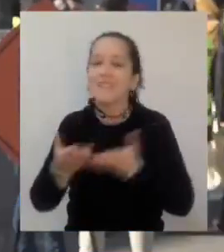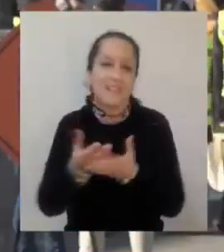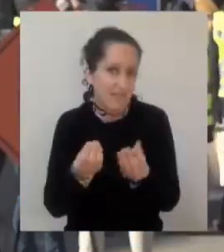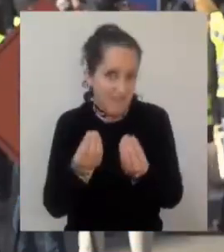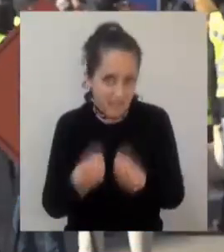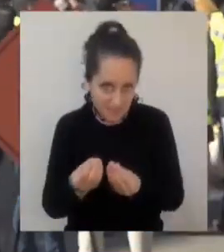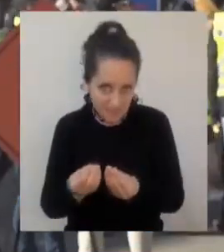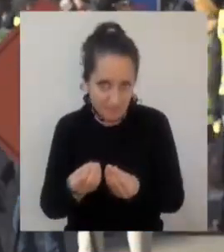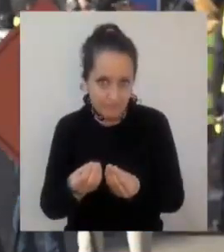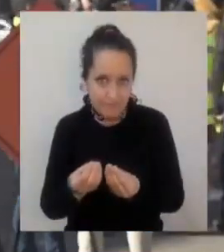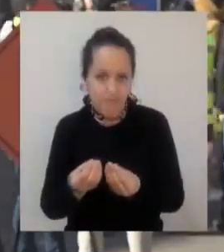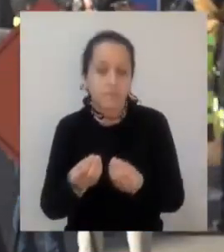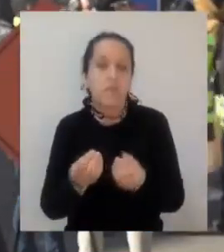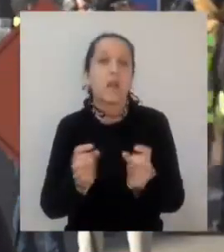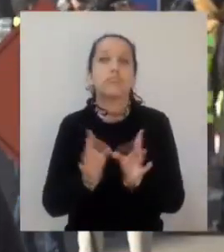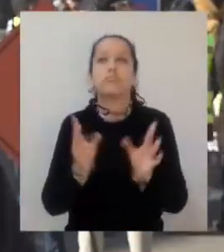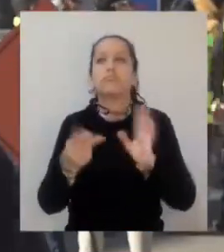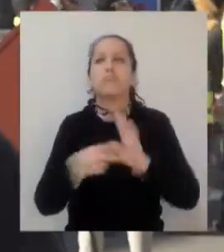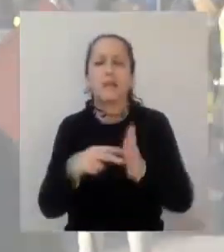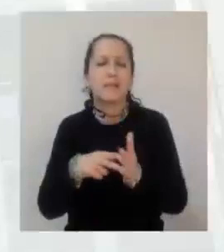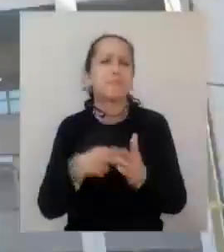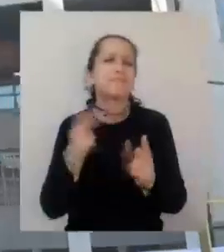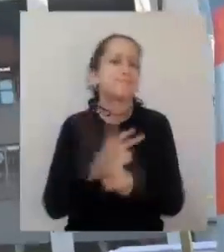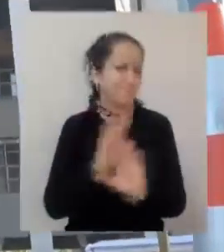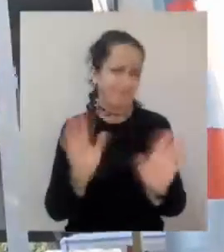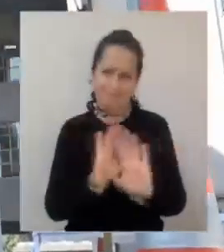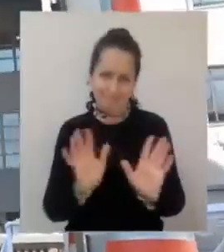de buena forma y que no se produzcan hechos lamentables.